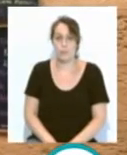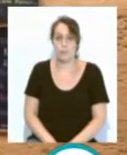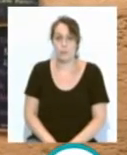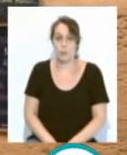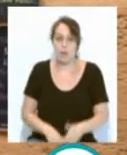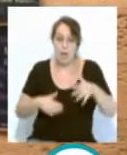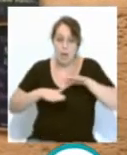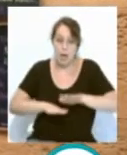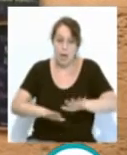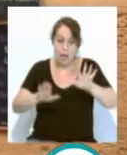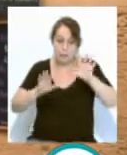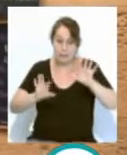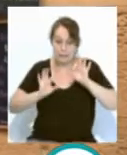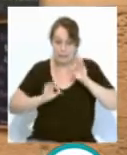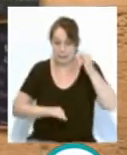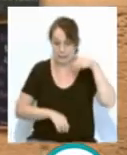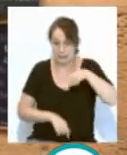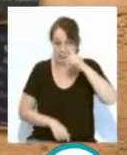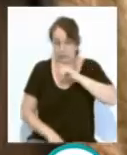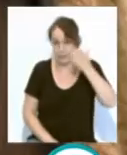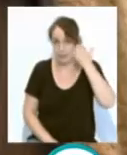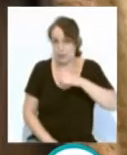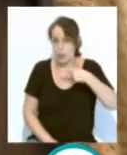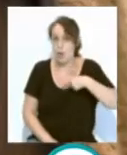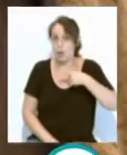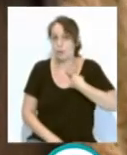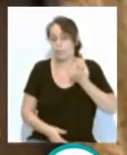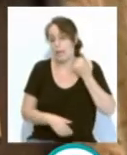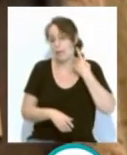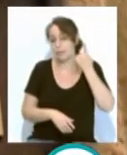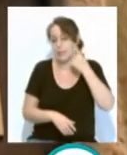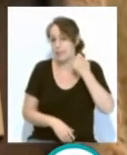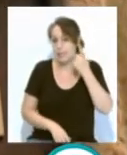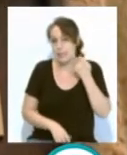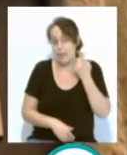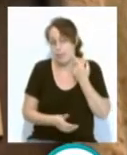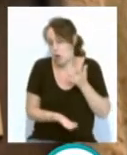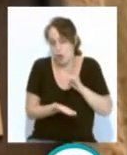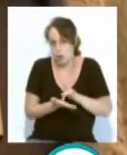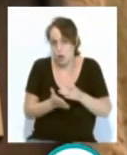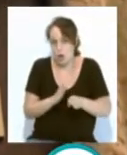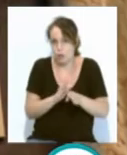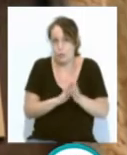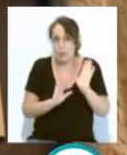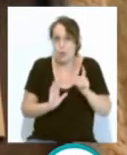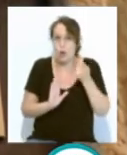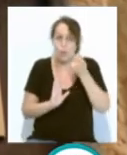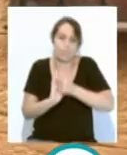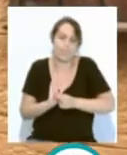A pesar de las peculiaridades de este año, algunas tradiciones continúan celebrándose, aunque eso sí, con medidas